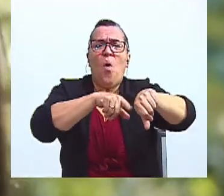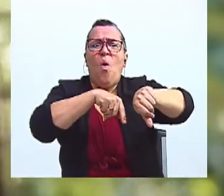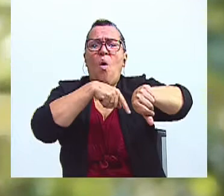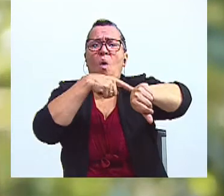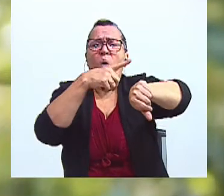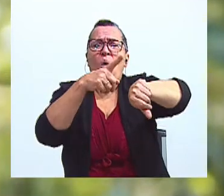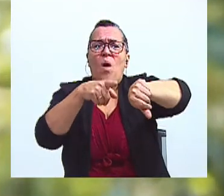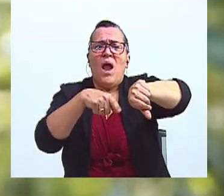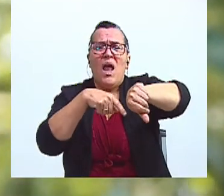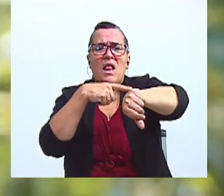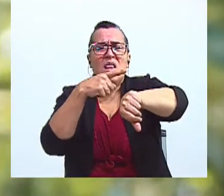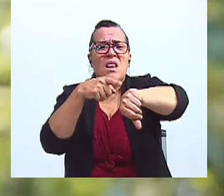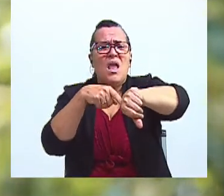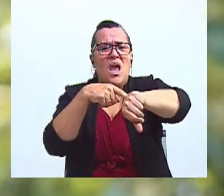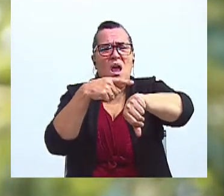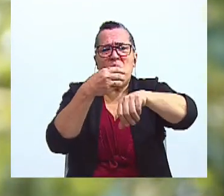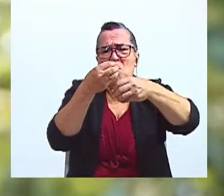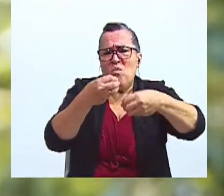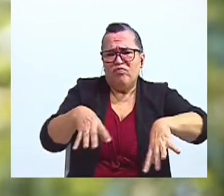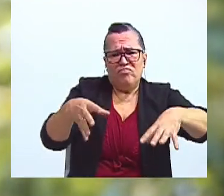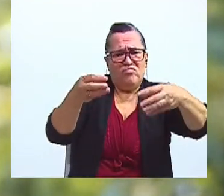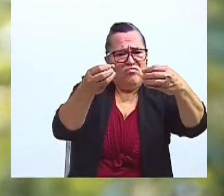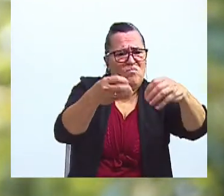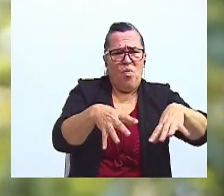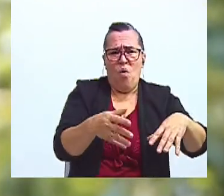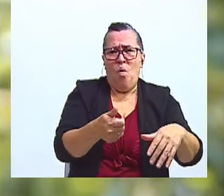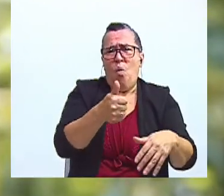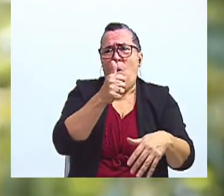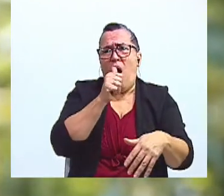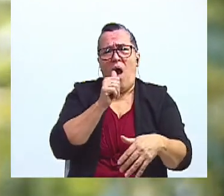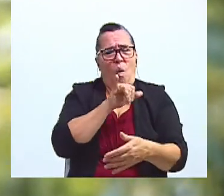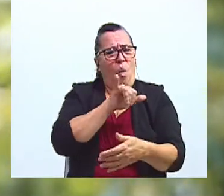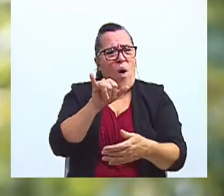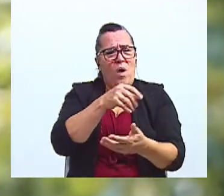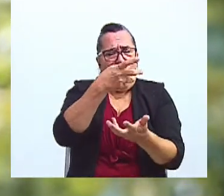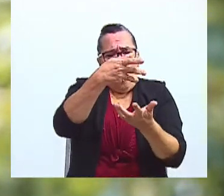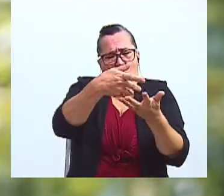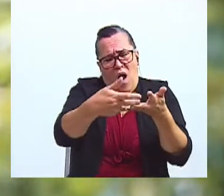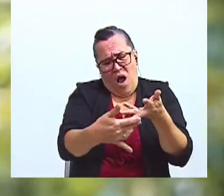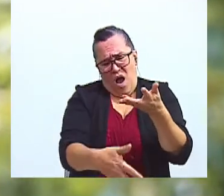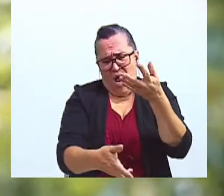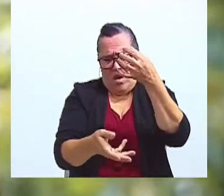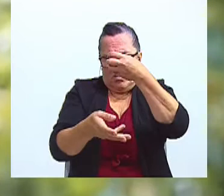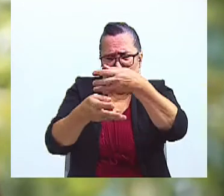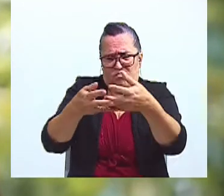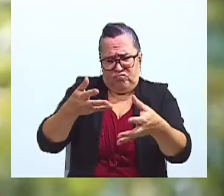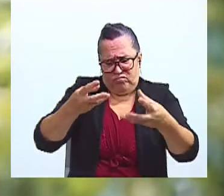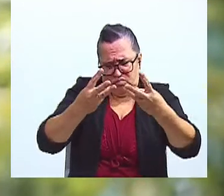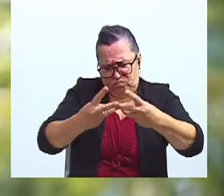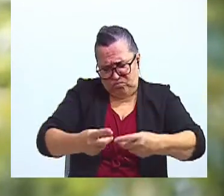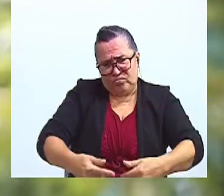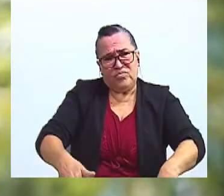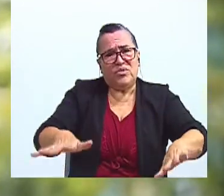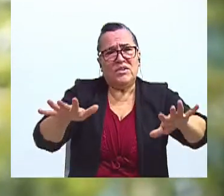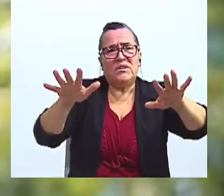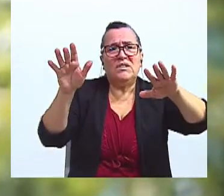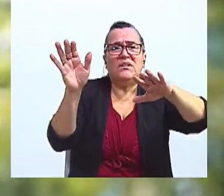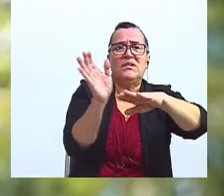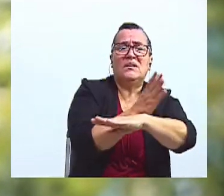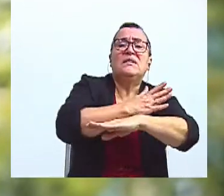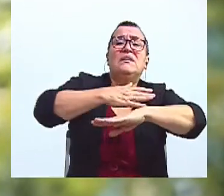resbalado entre mis dedos